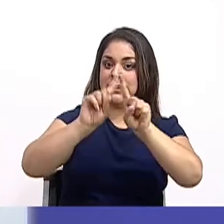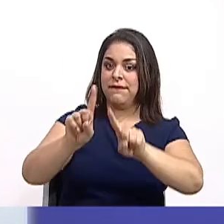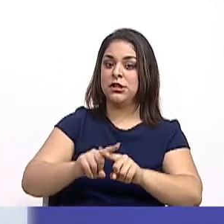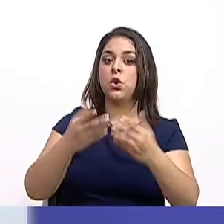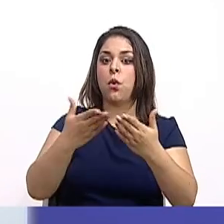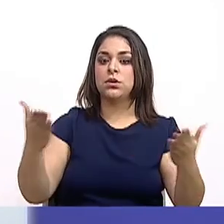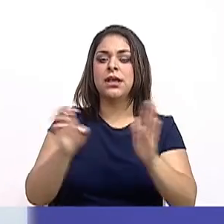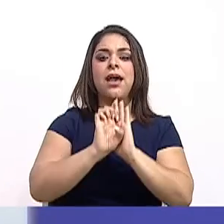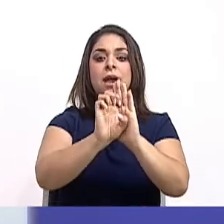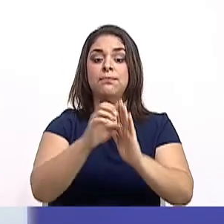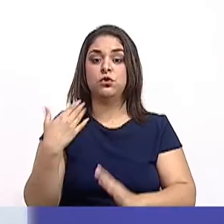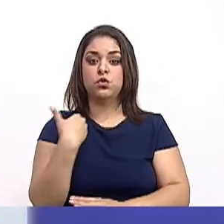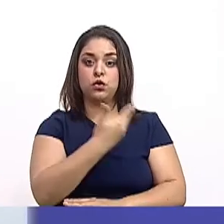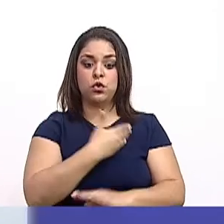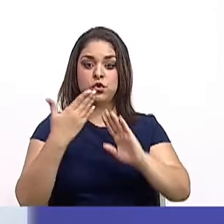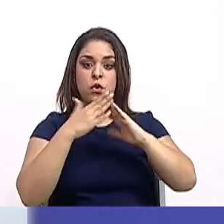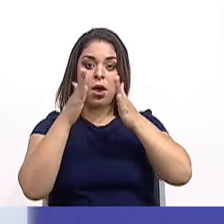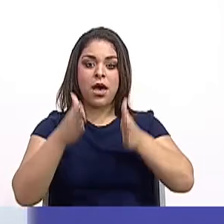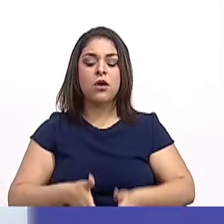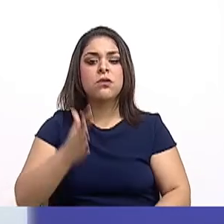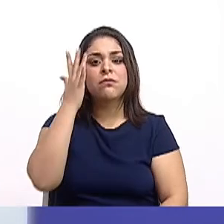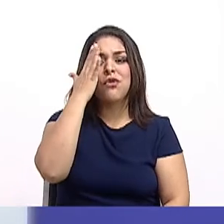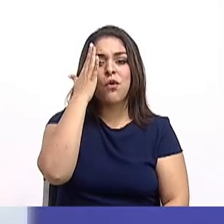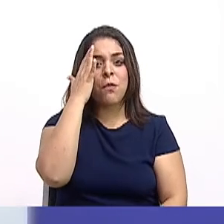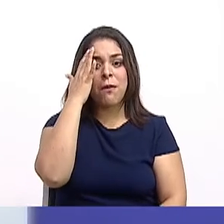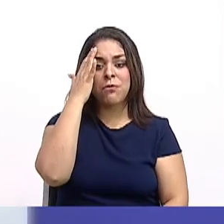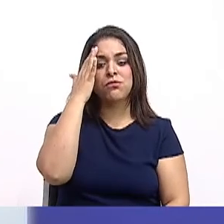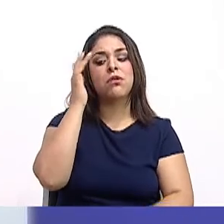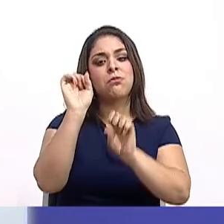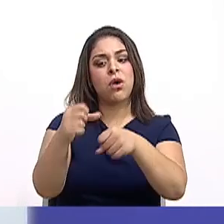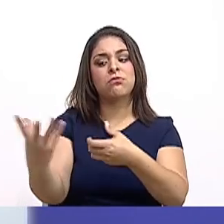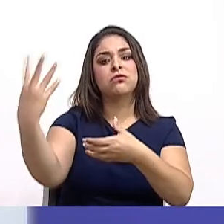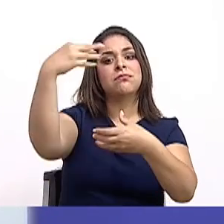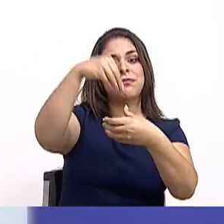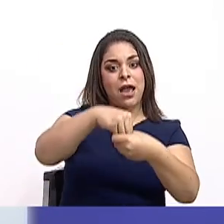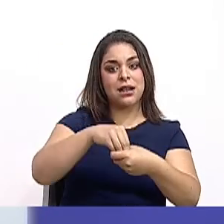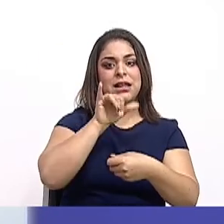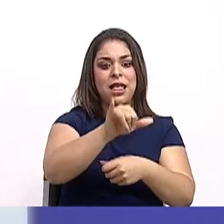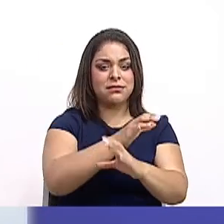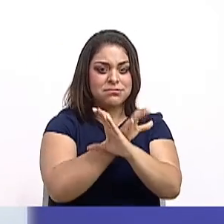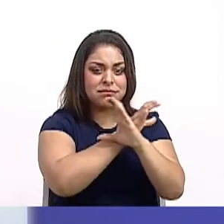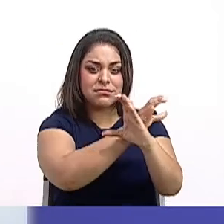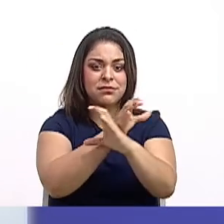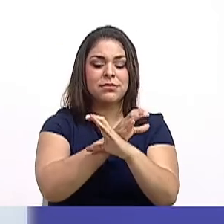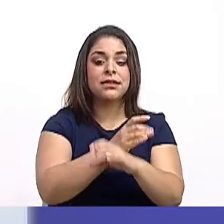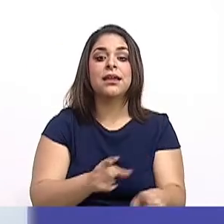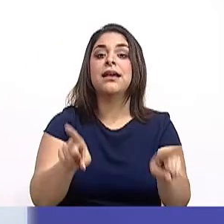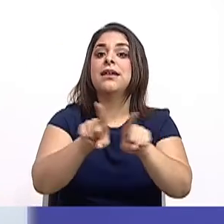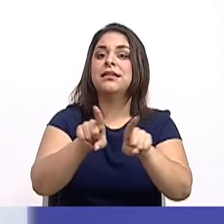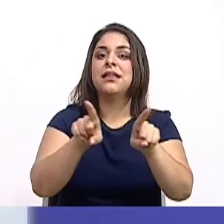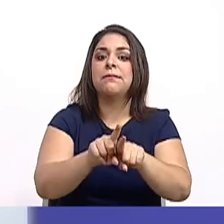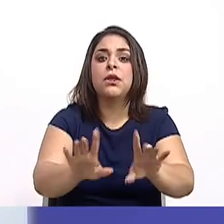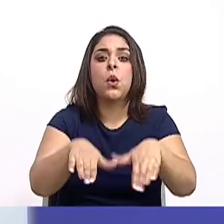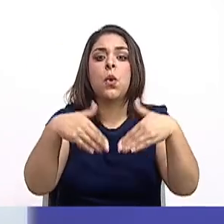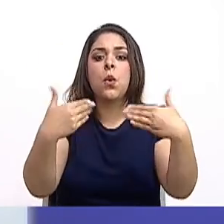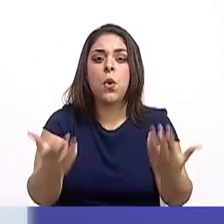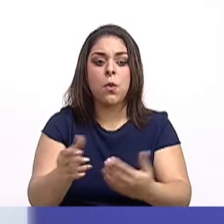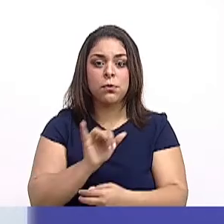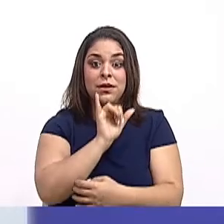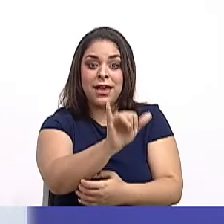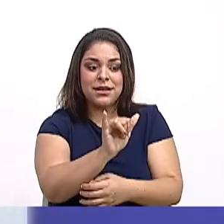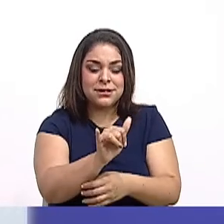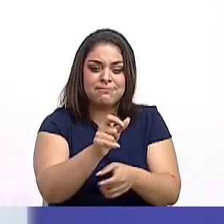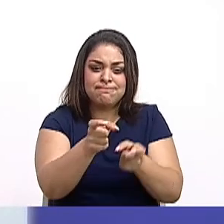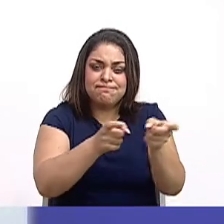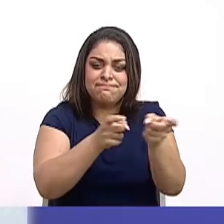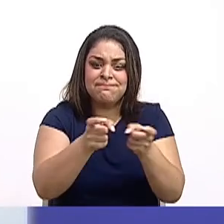ciudadanos nos preocupemos y seamos parte de esa conservación y además, cómo ese manejo sostenible